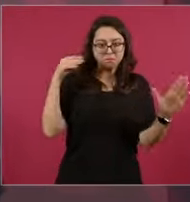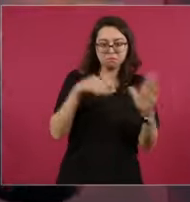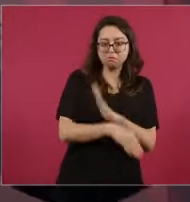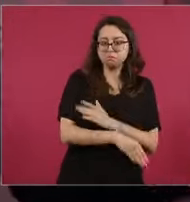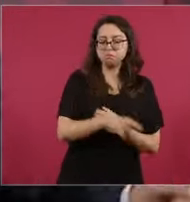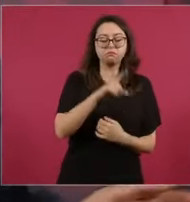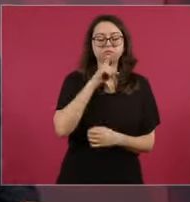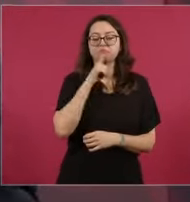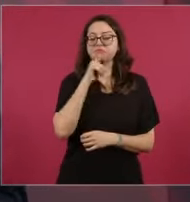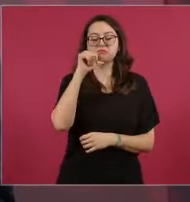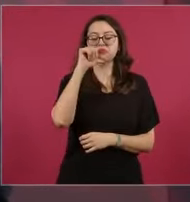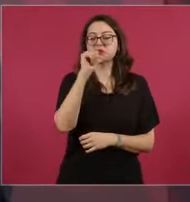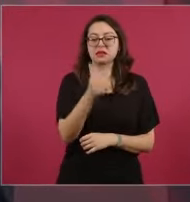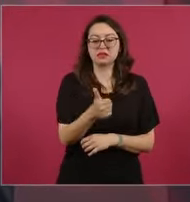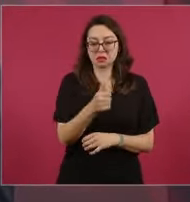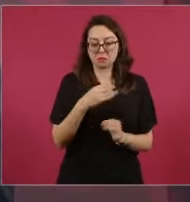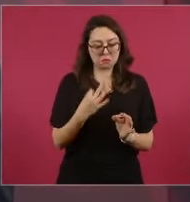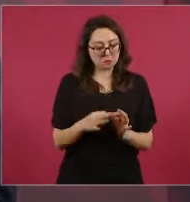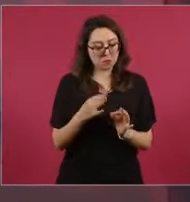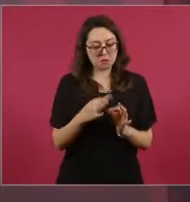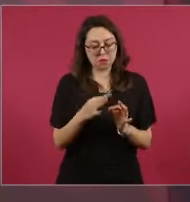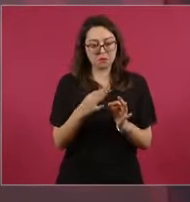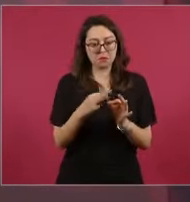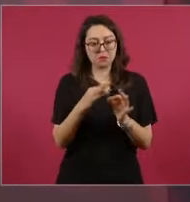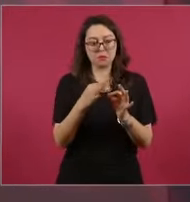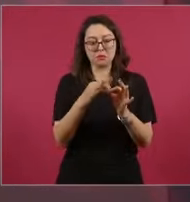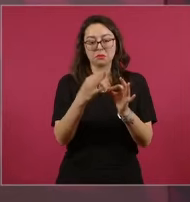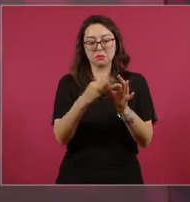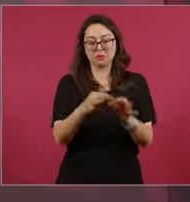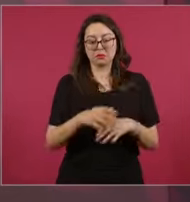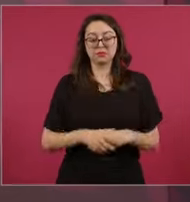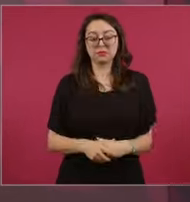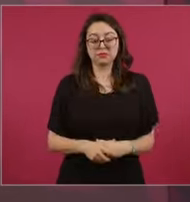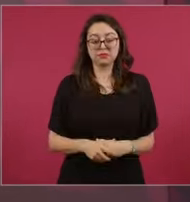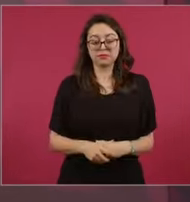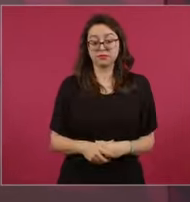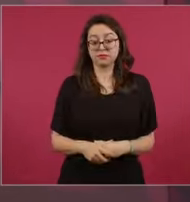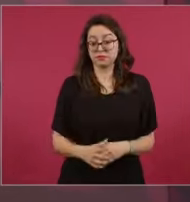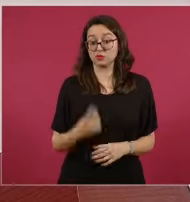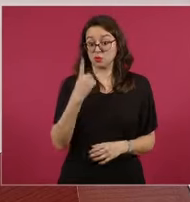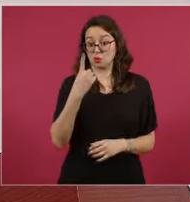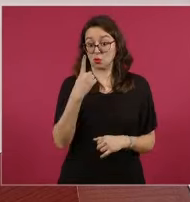Ninguno. A una cosa que me preocupaba